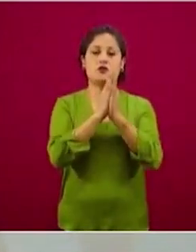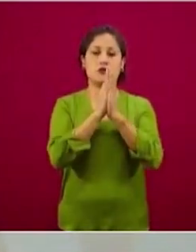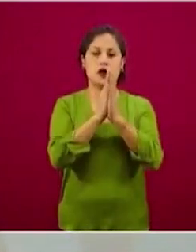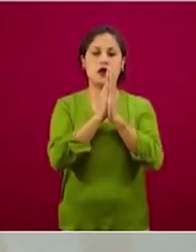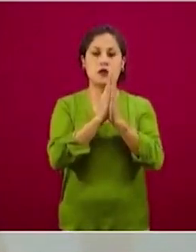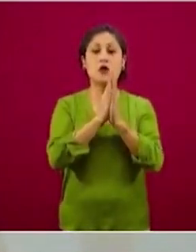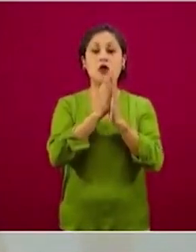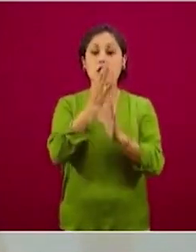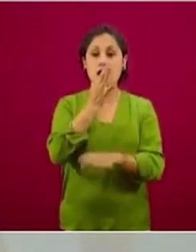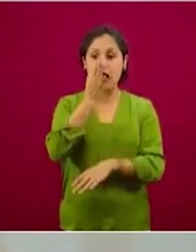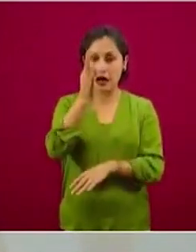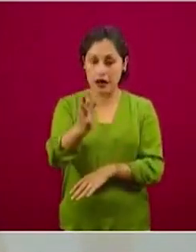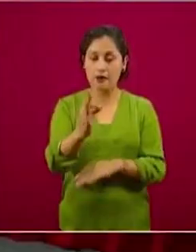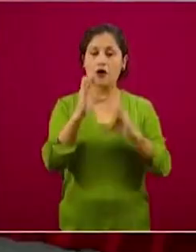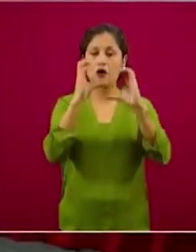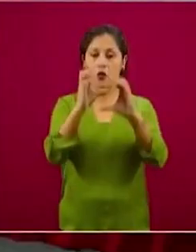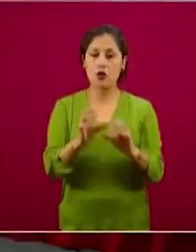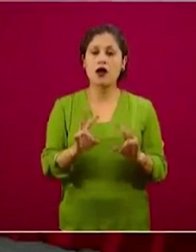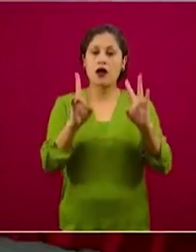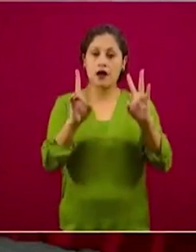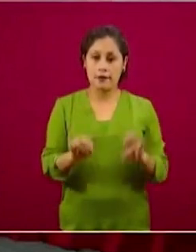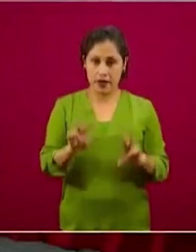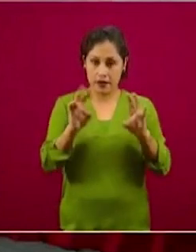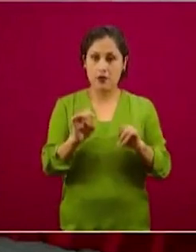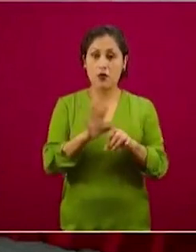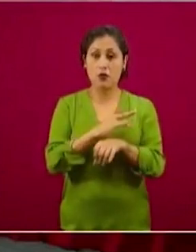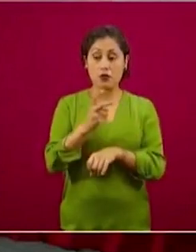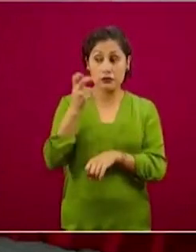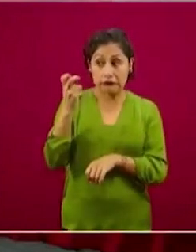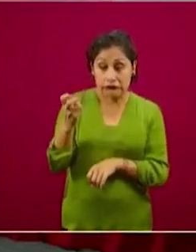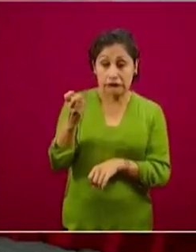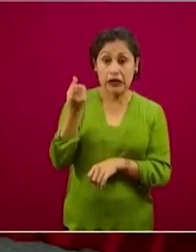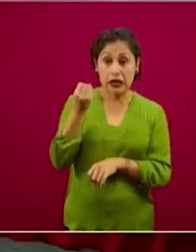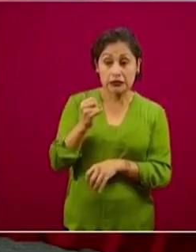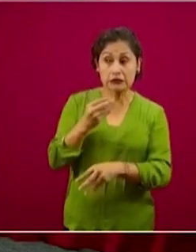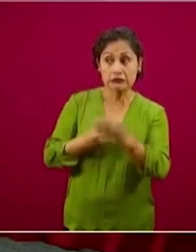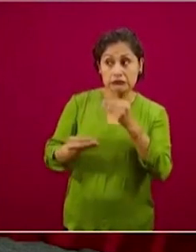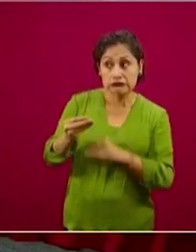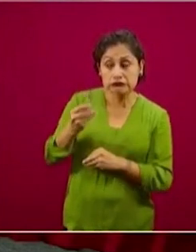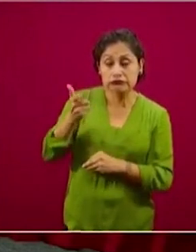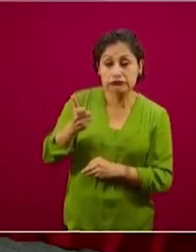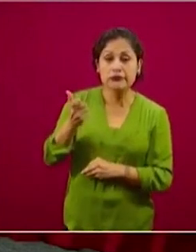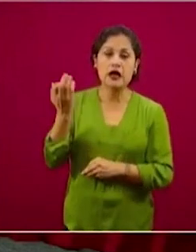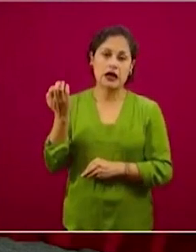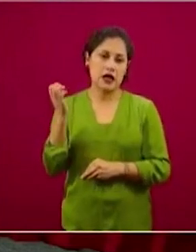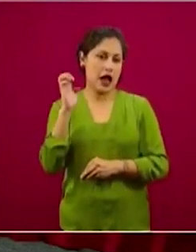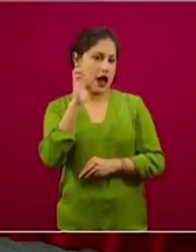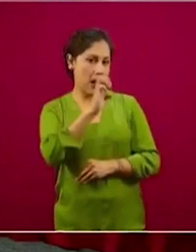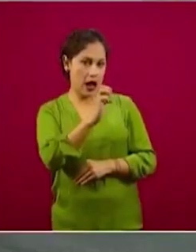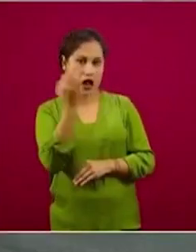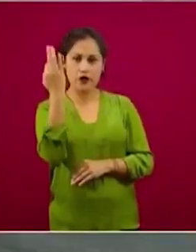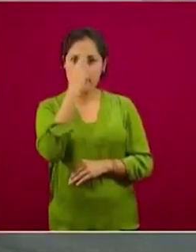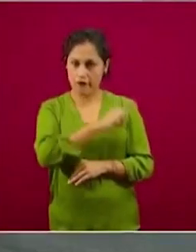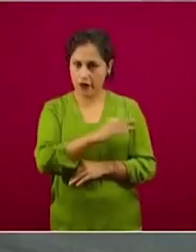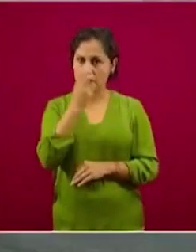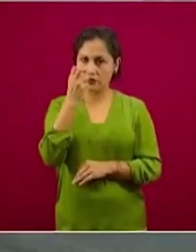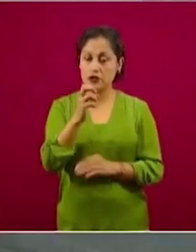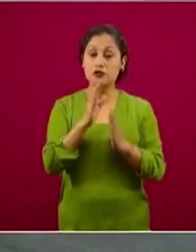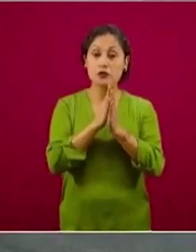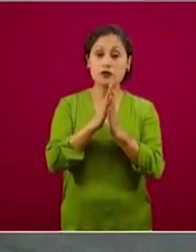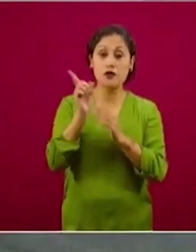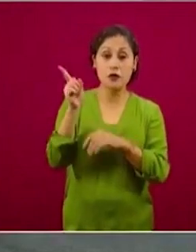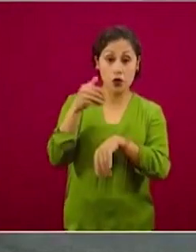mucha atención y que puedan marcar a ese teléfono para cotejar. Y otro